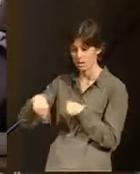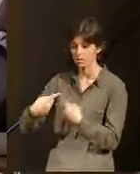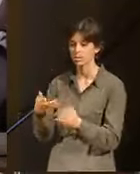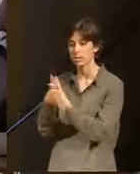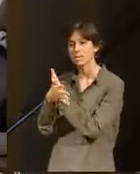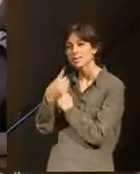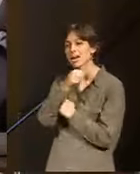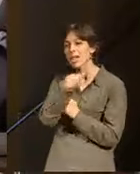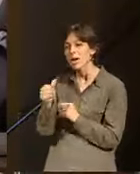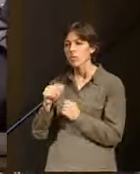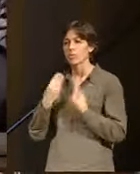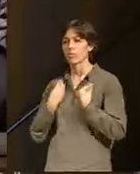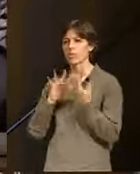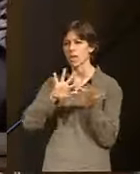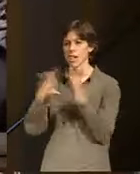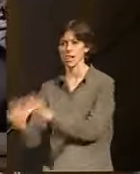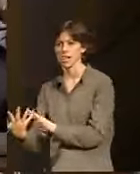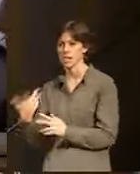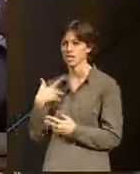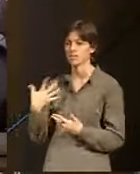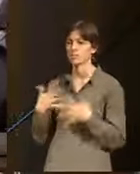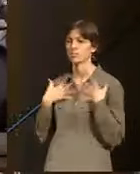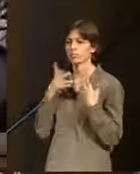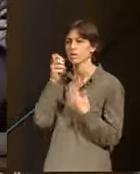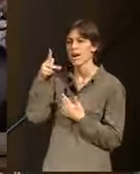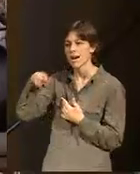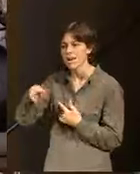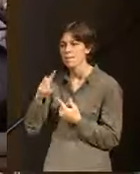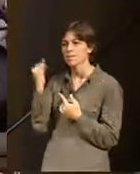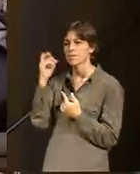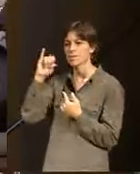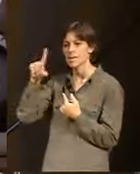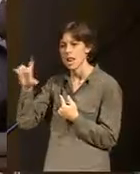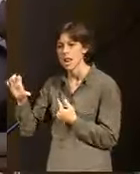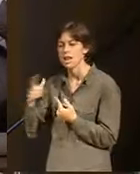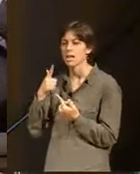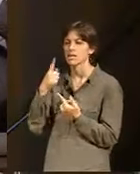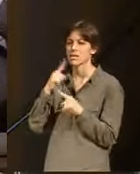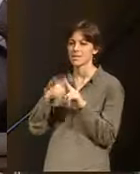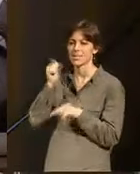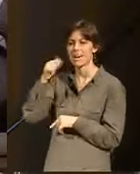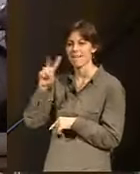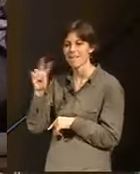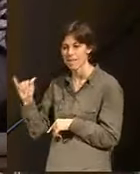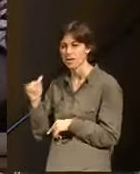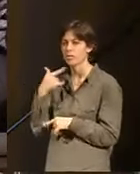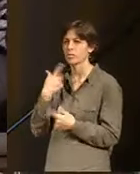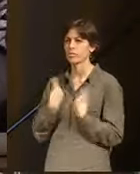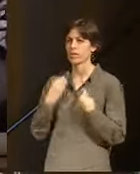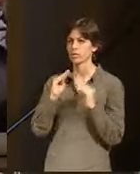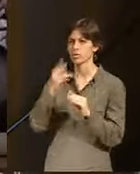iniciar. Me refiero a Karim, me refiero a Gilles, me refiero a Xavi, que realmente es eso, es